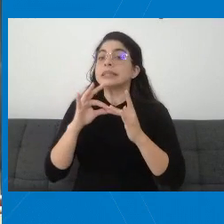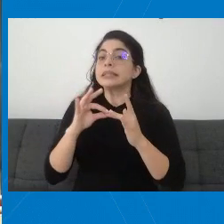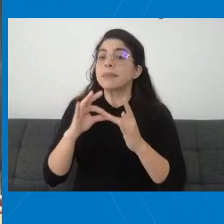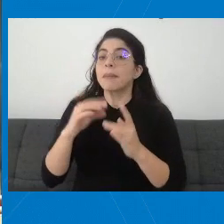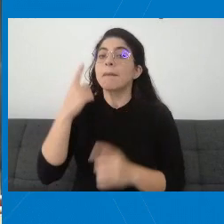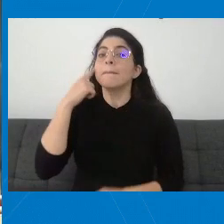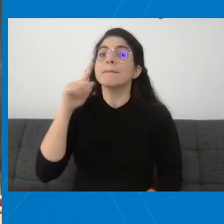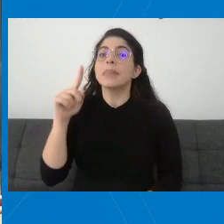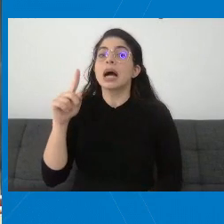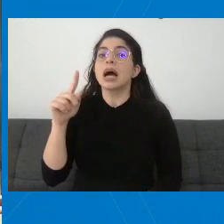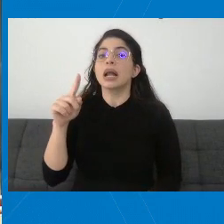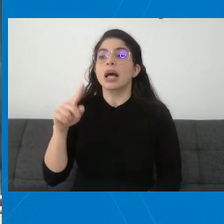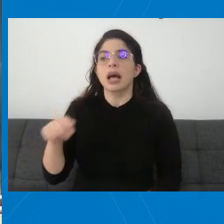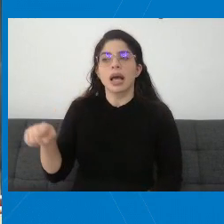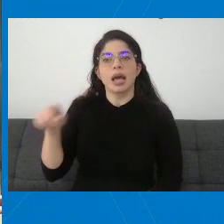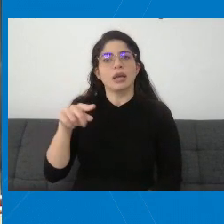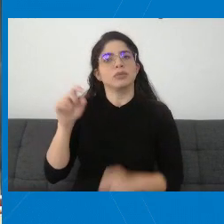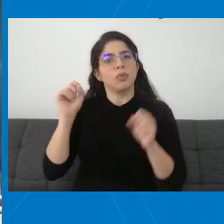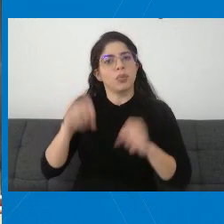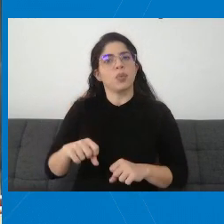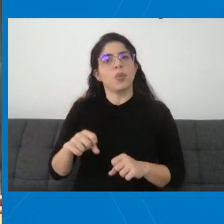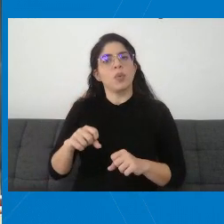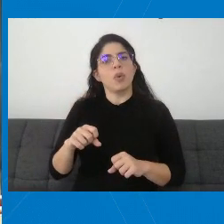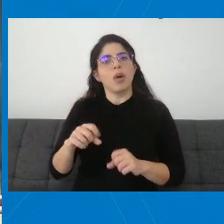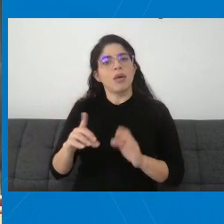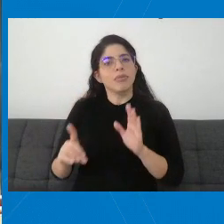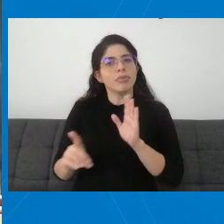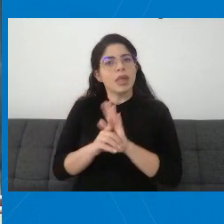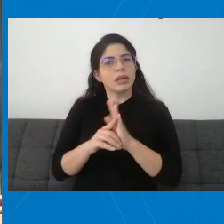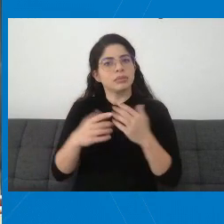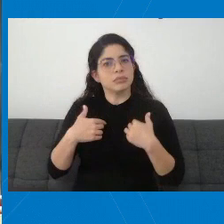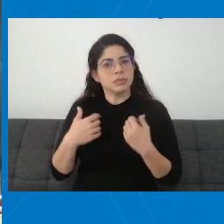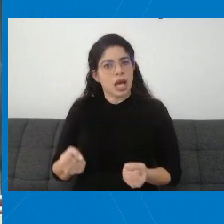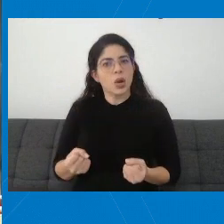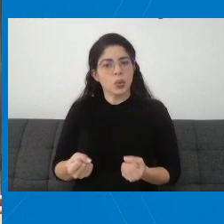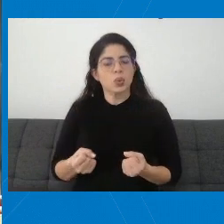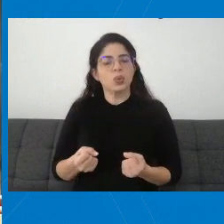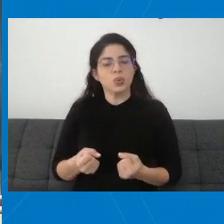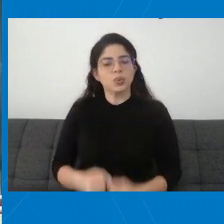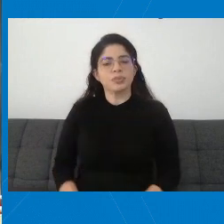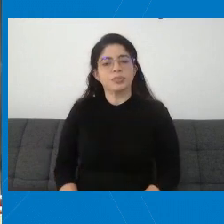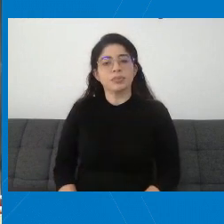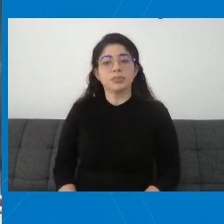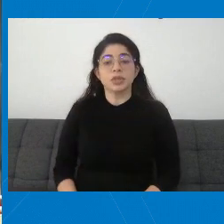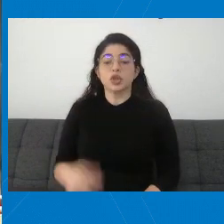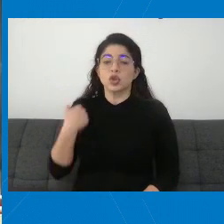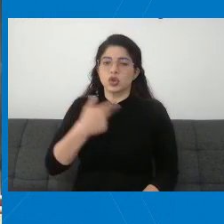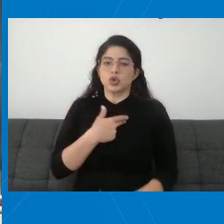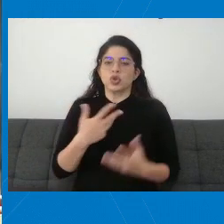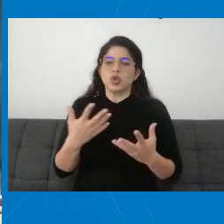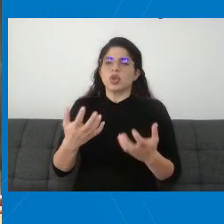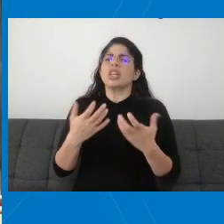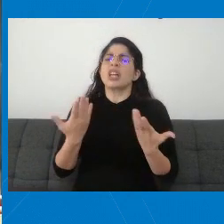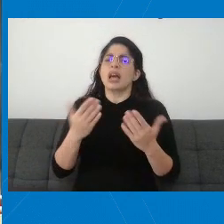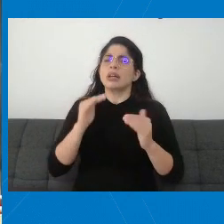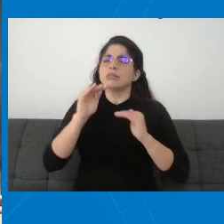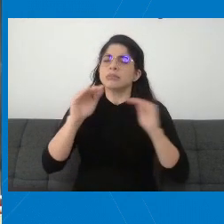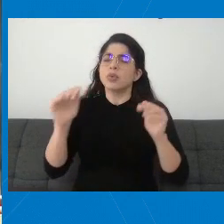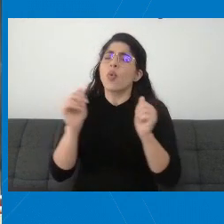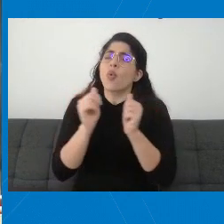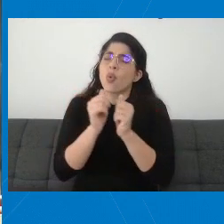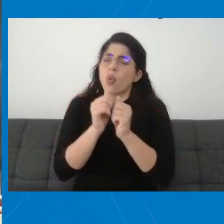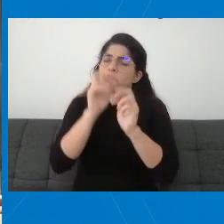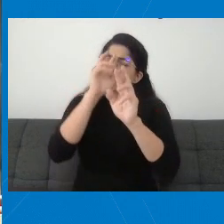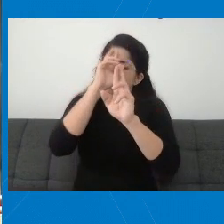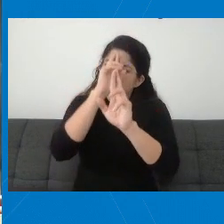ejercer ese derecho a la salud. Y precisamente lo que queremos es hacer un llamado muy respetuoso